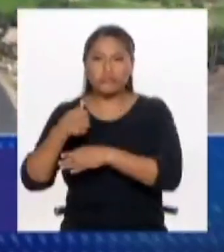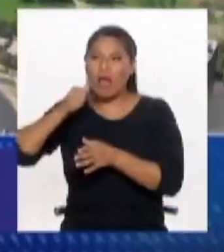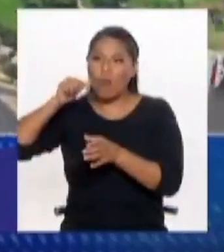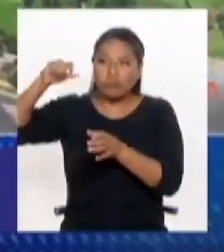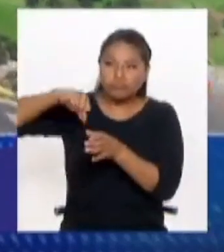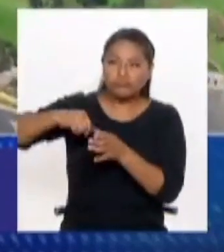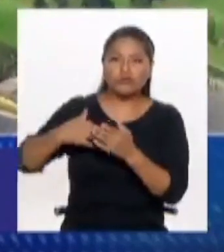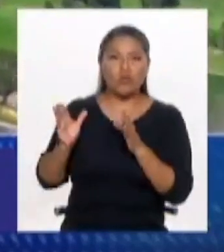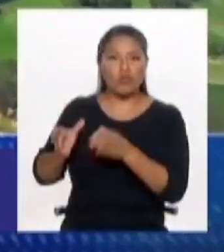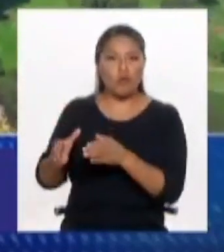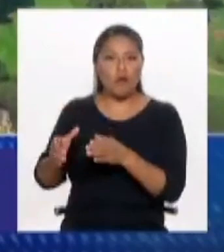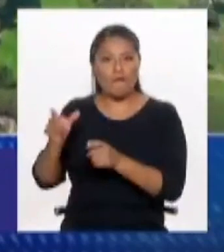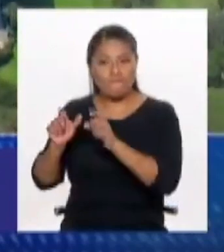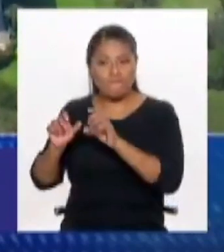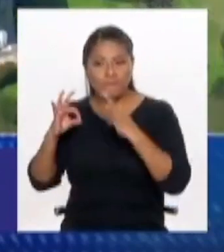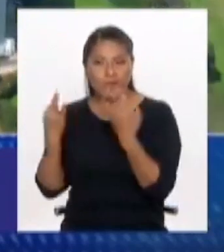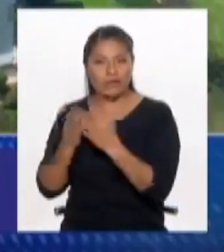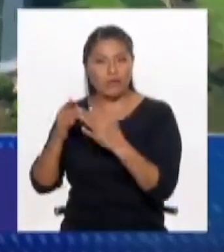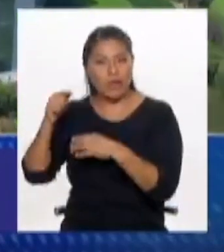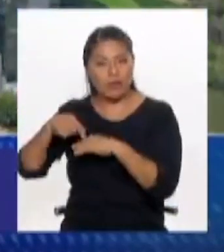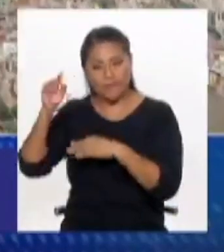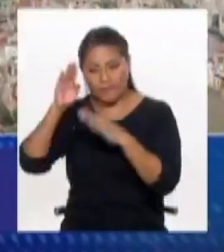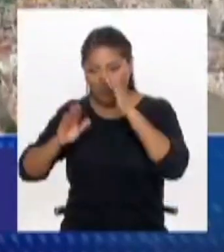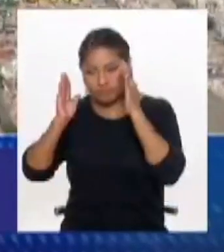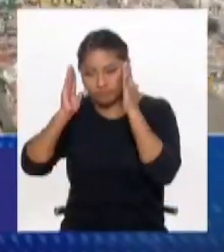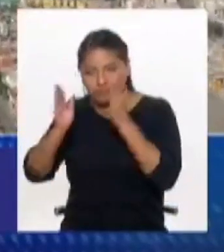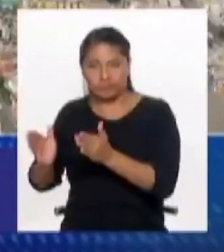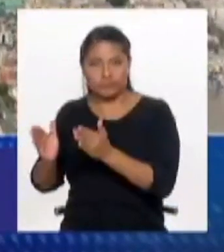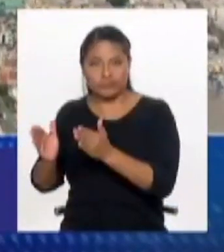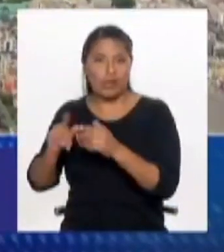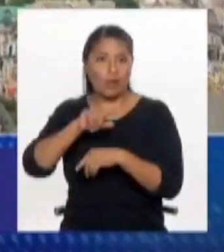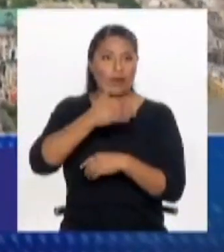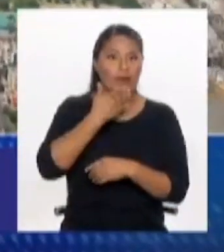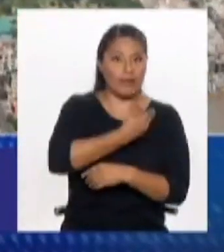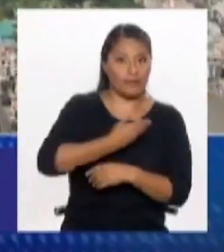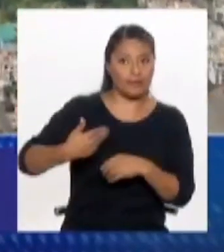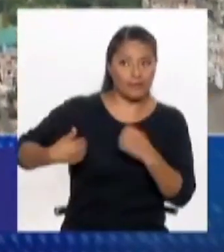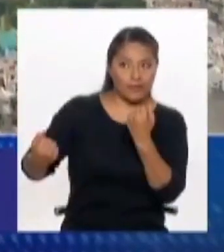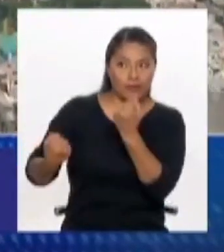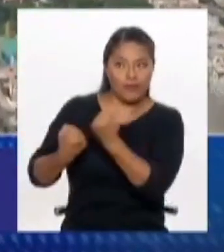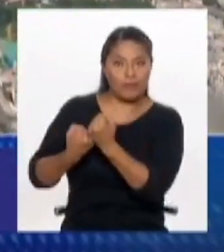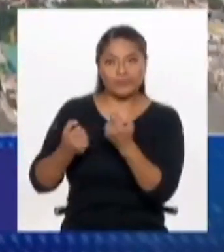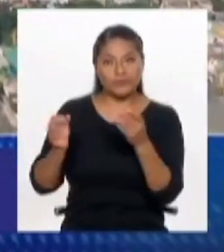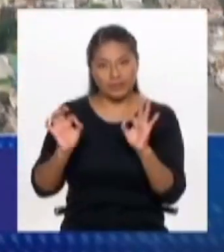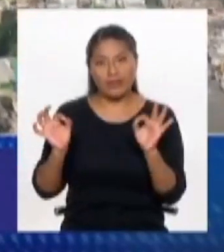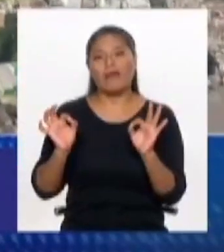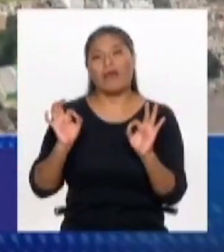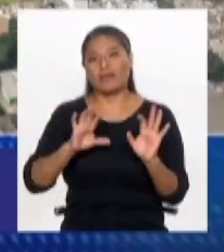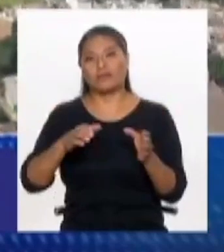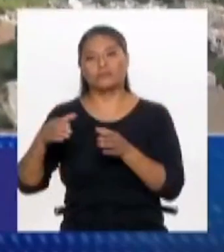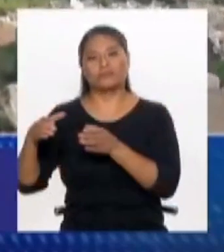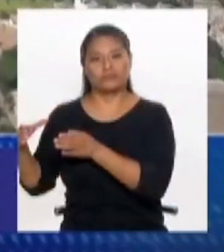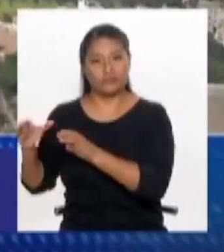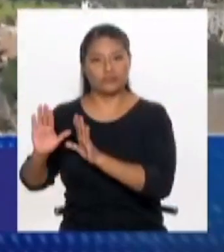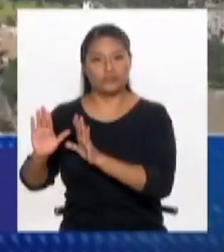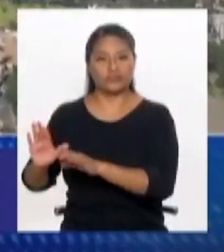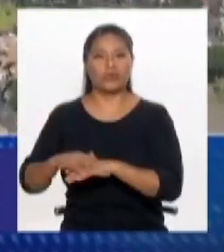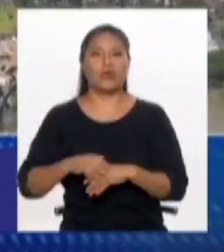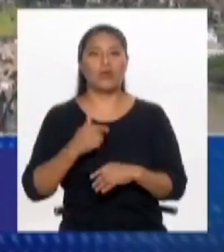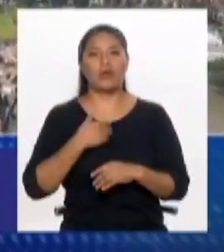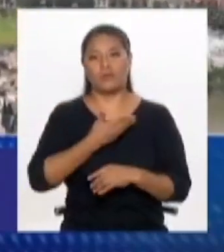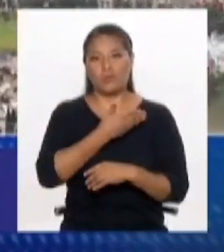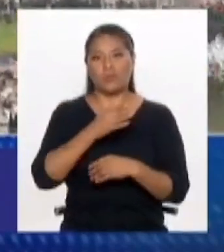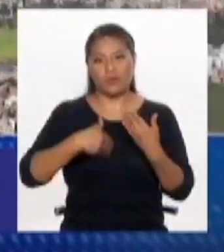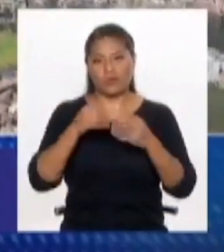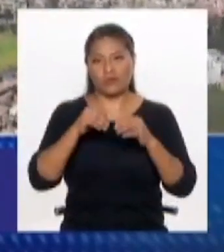la luz, etcétera, etcétera. Entonces, claro, es una sociedad en donde el Estado está muy ausente para las personas que tienen menos recursos.